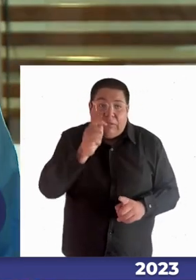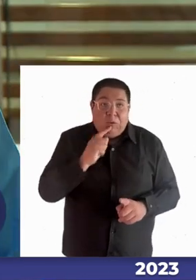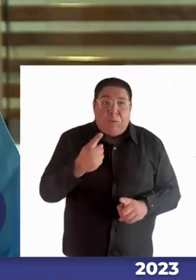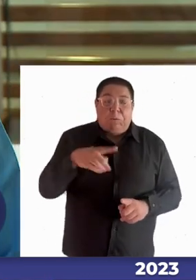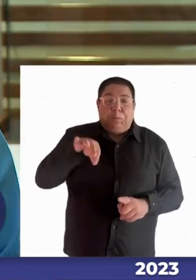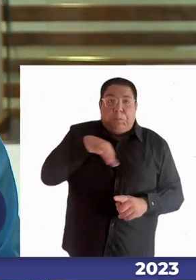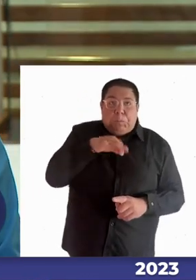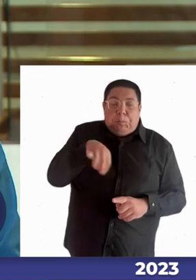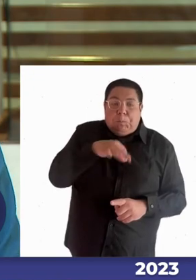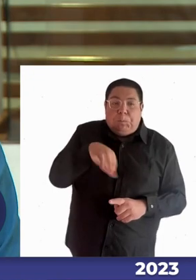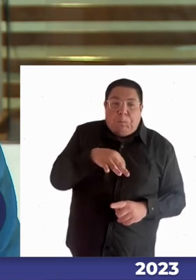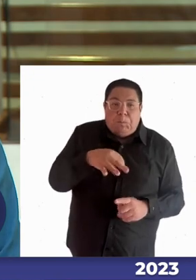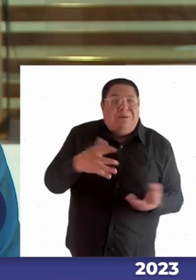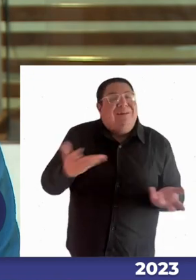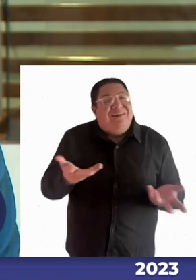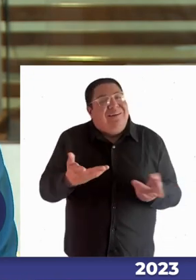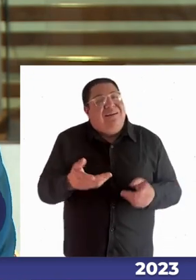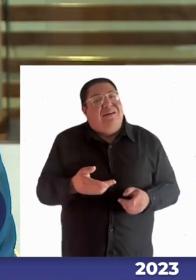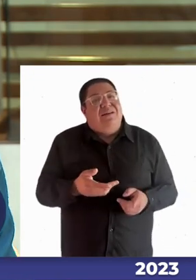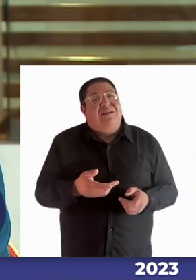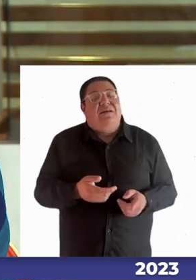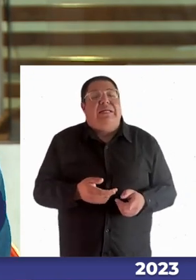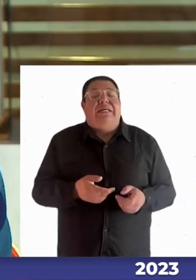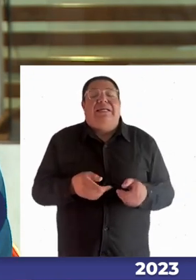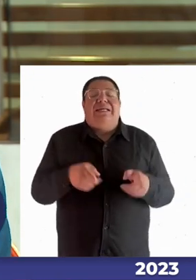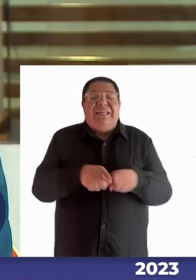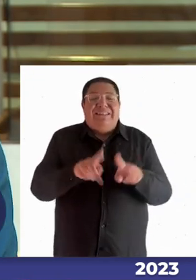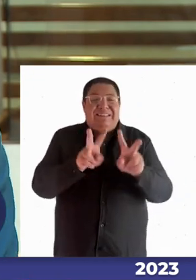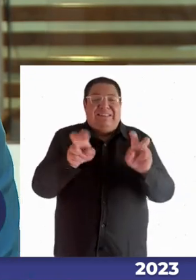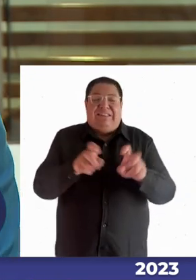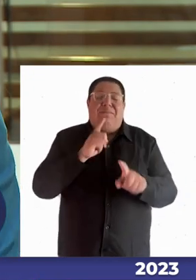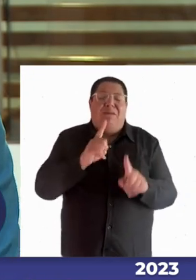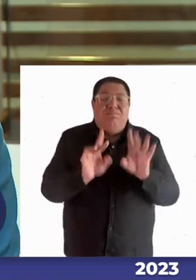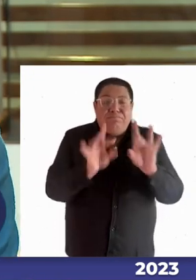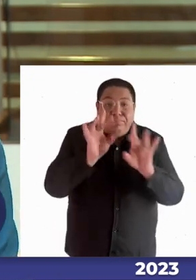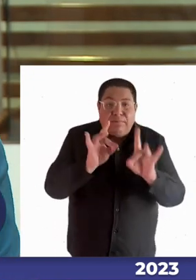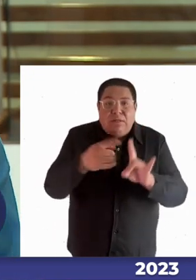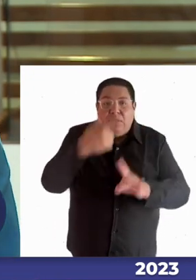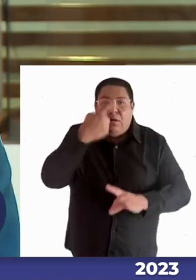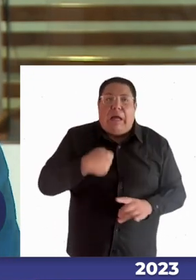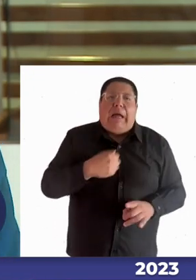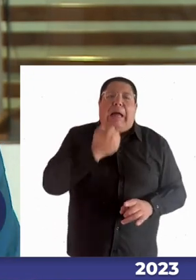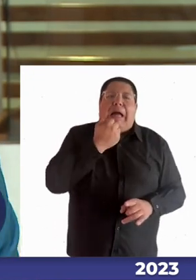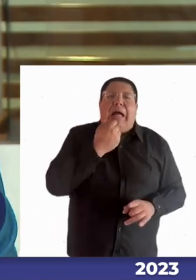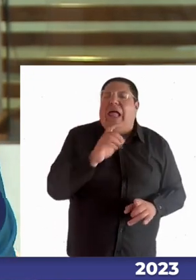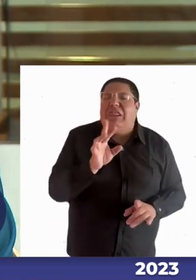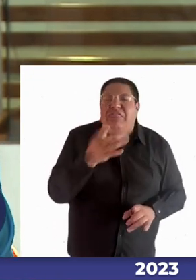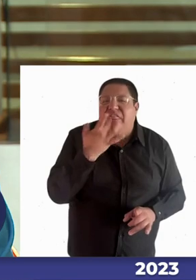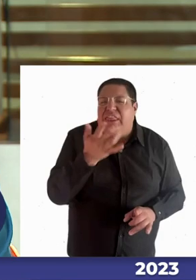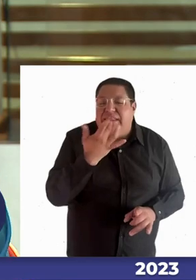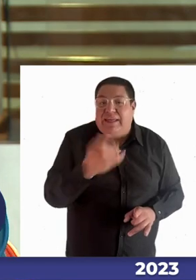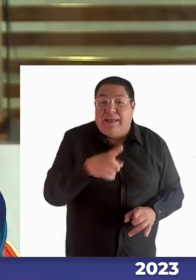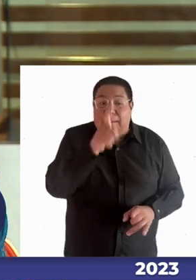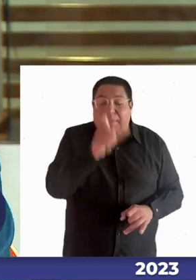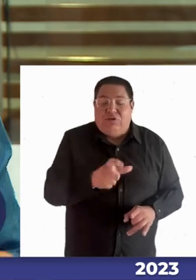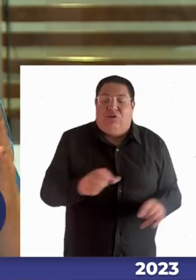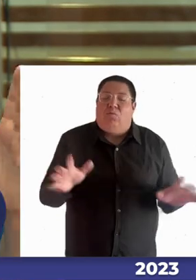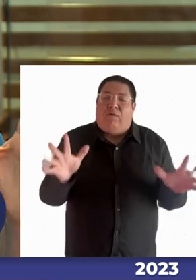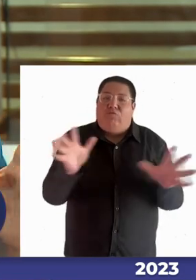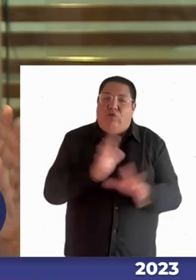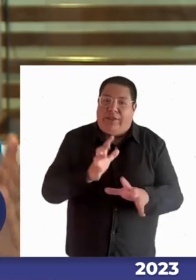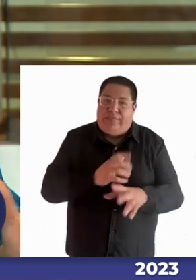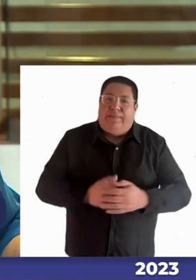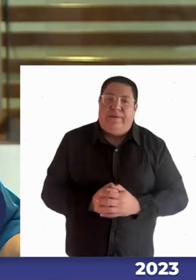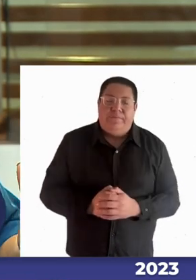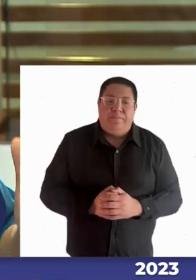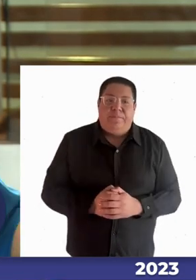entonces cosas como esos detalles que para uno puede ser un detalle pero para estas personas son tremendamente relevantes y